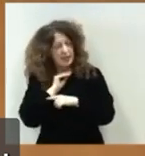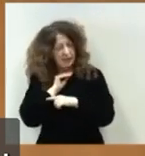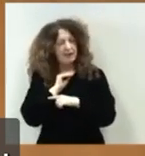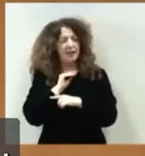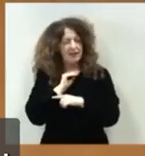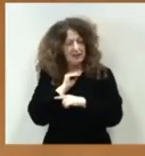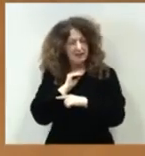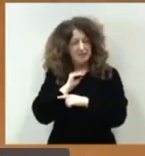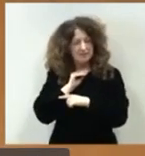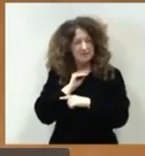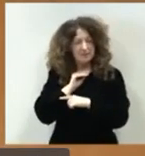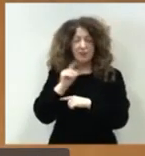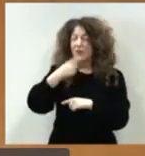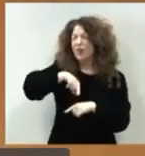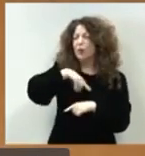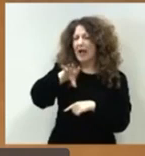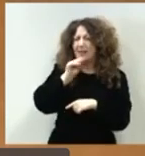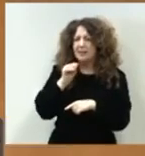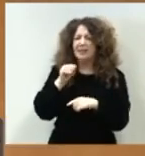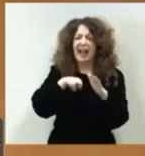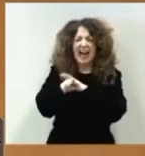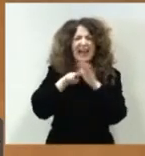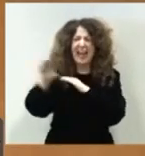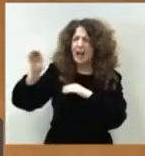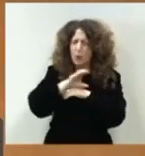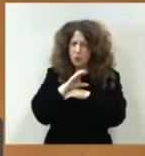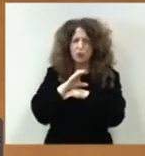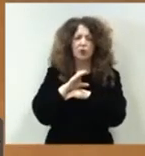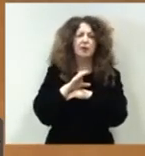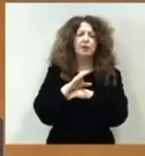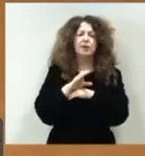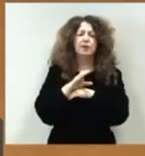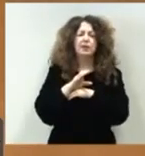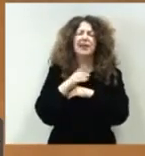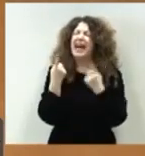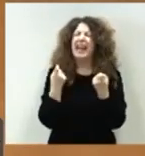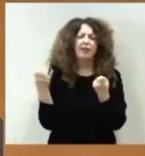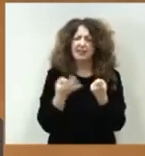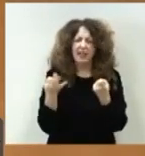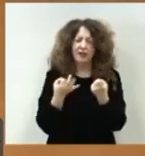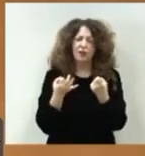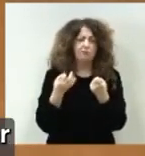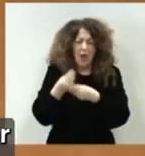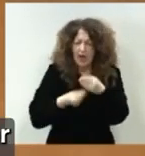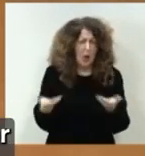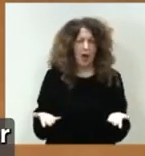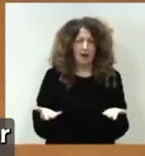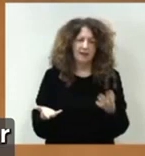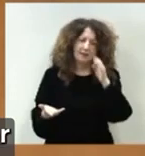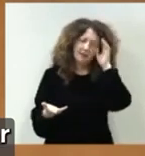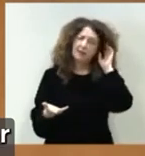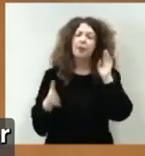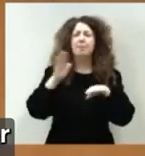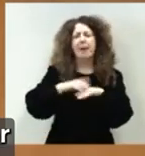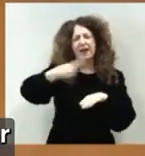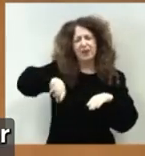propio Estado español. Nosotros entenderíamos que estos recursos lleguen en un periodo razonable, pero es necesario que lo hagan y lo es para